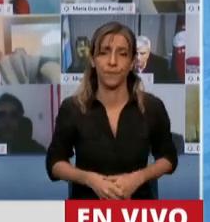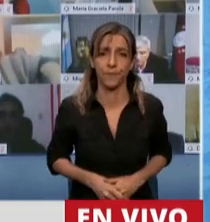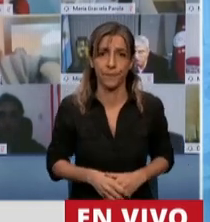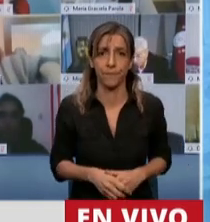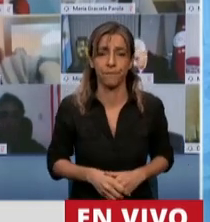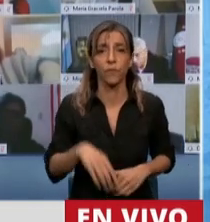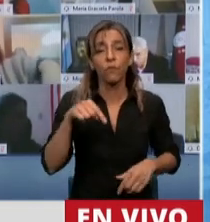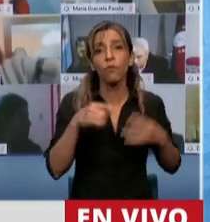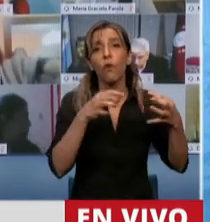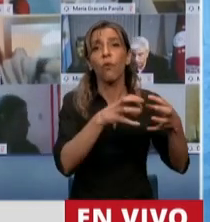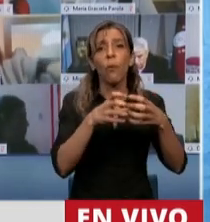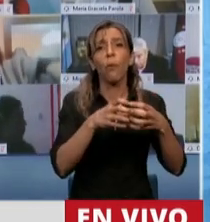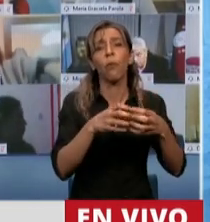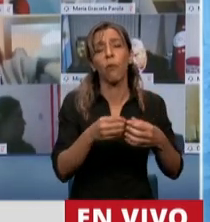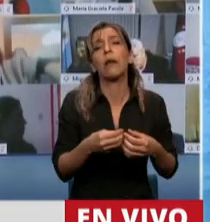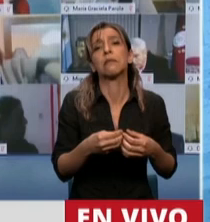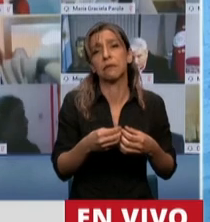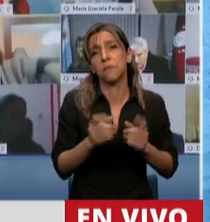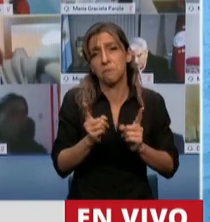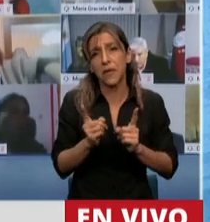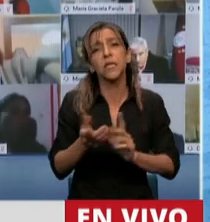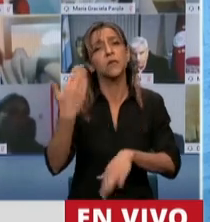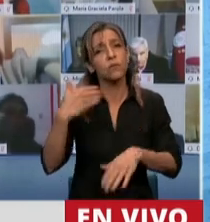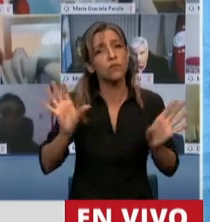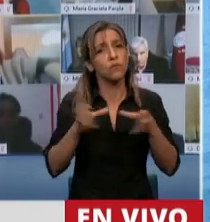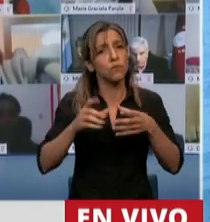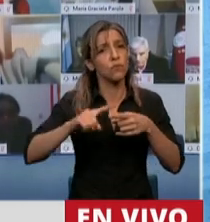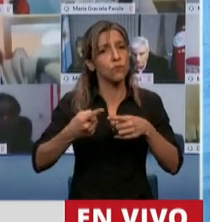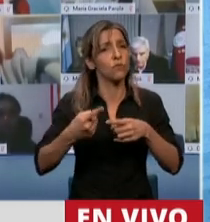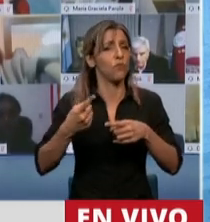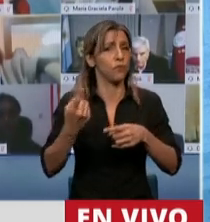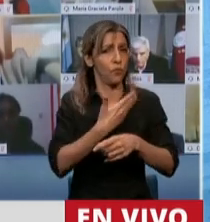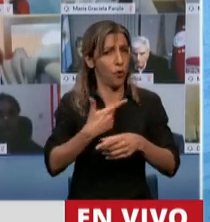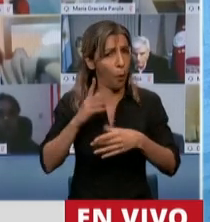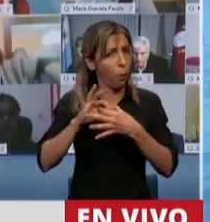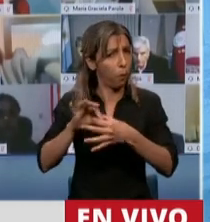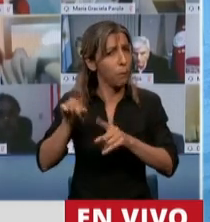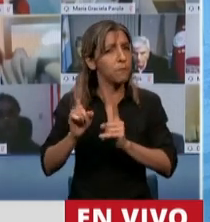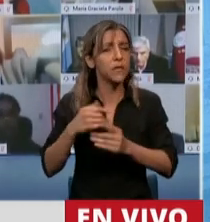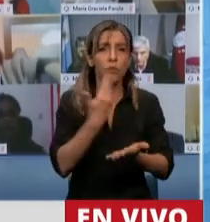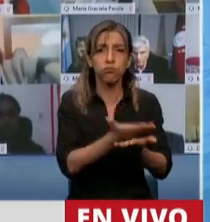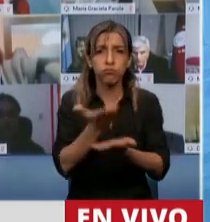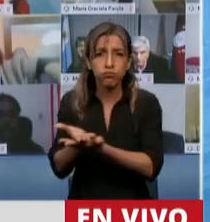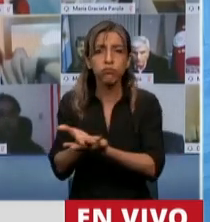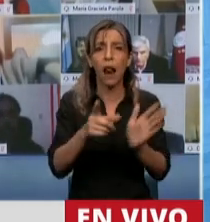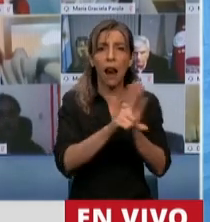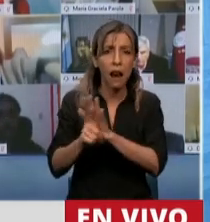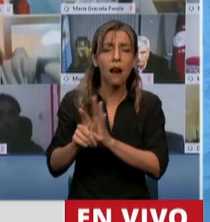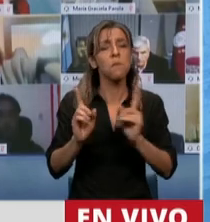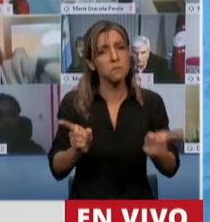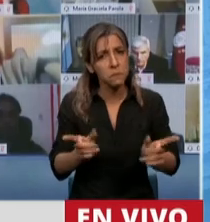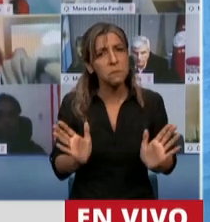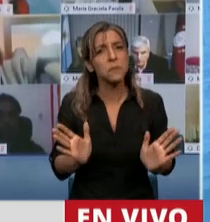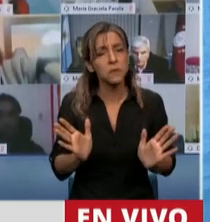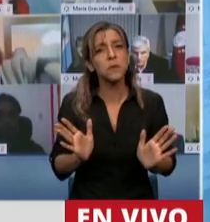las leyes que ha enviado el oficialismo o que han presentado el bloque del oficialismo, que